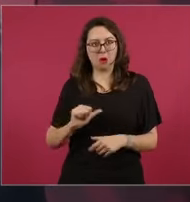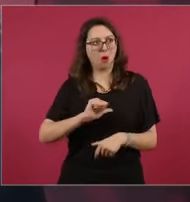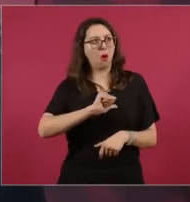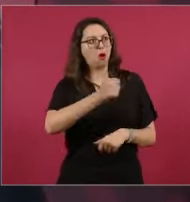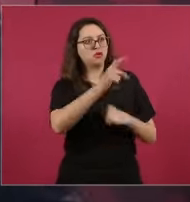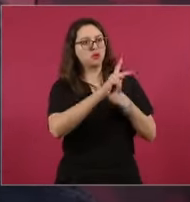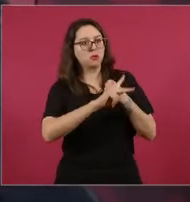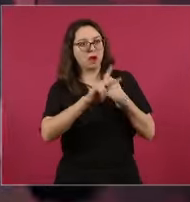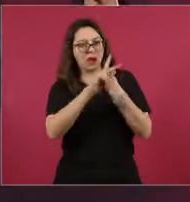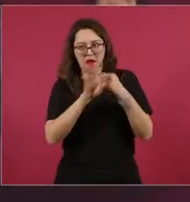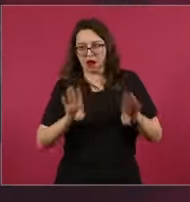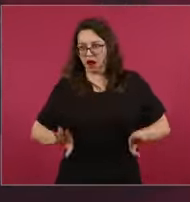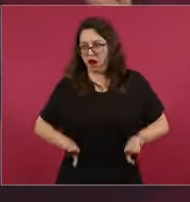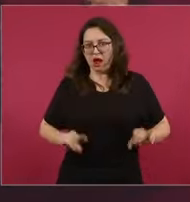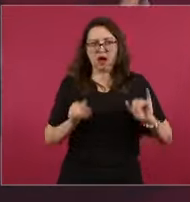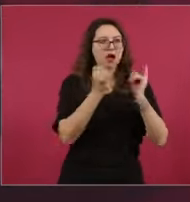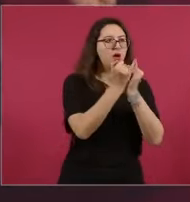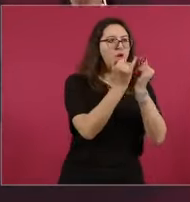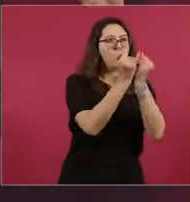Además,